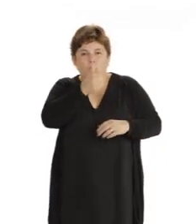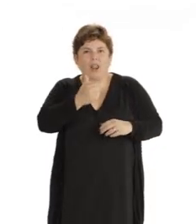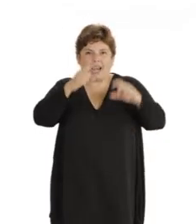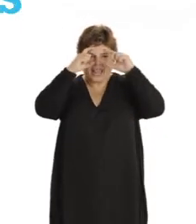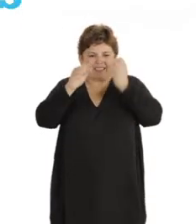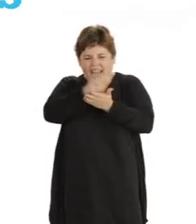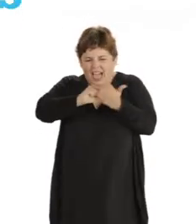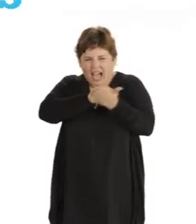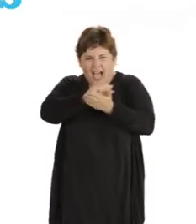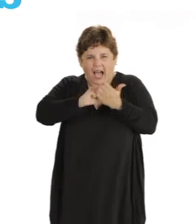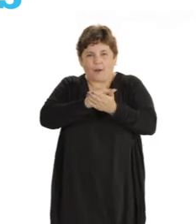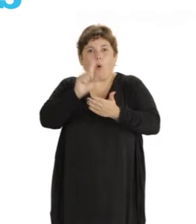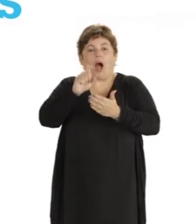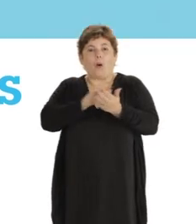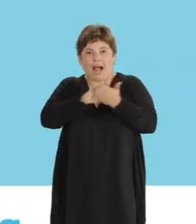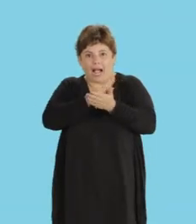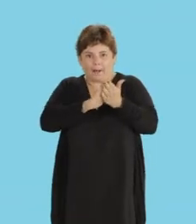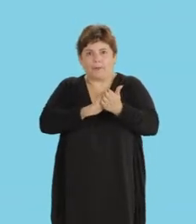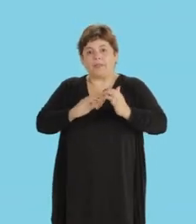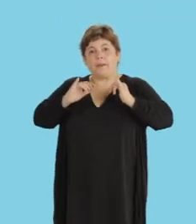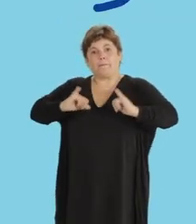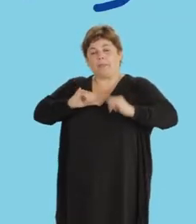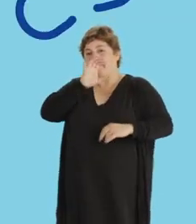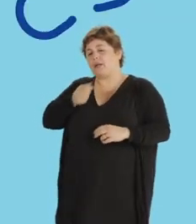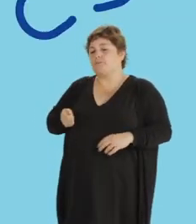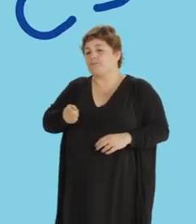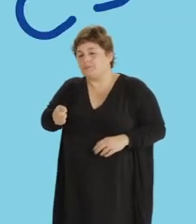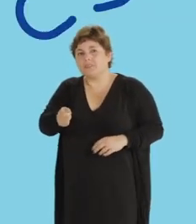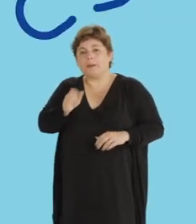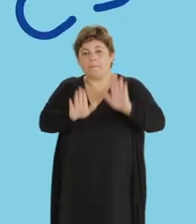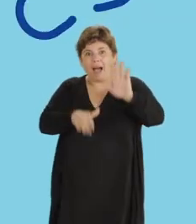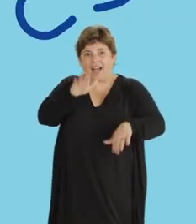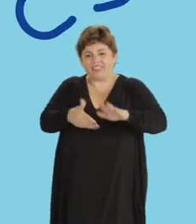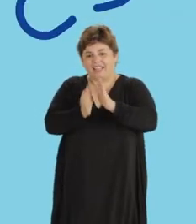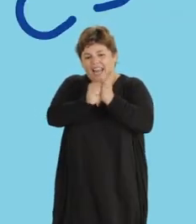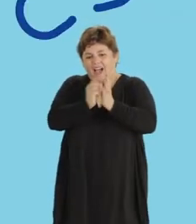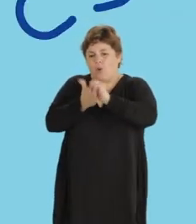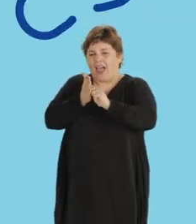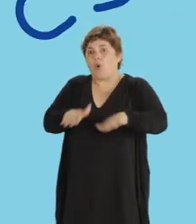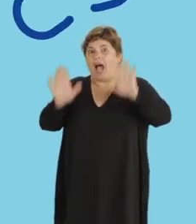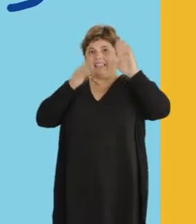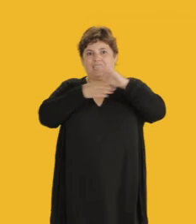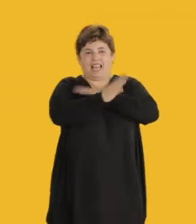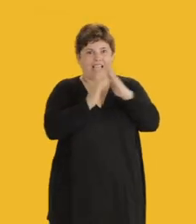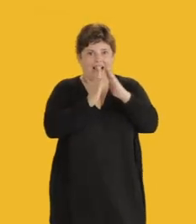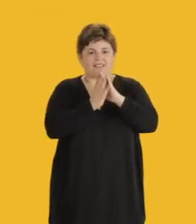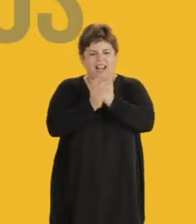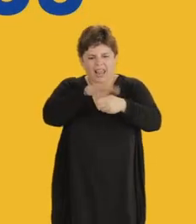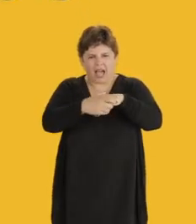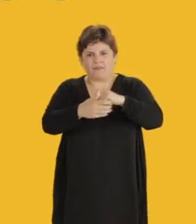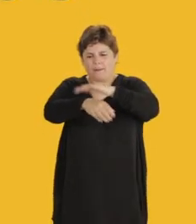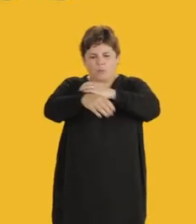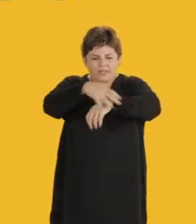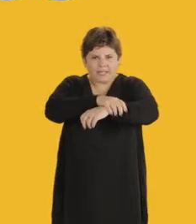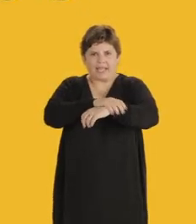celular y los lentes con agua y jabón. Si estabas paseando a tu mascota, limpia sus patas antes de ingresar a tu hogar. Lávate las